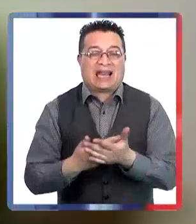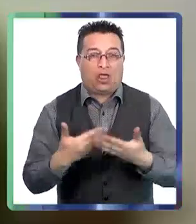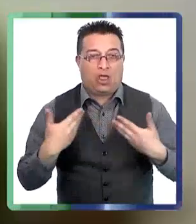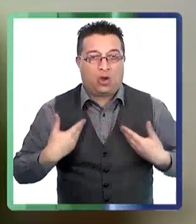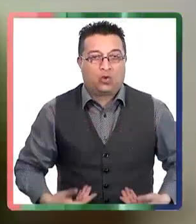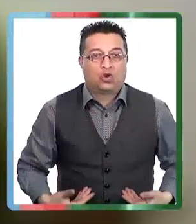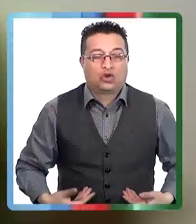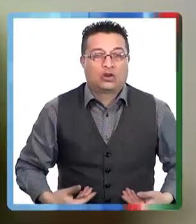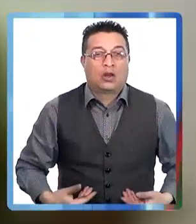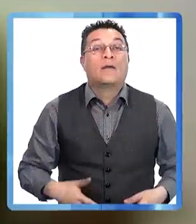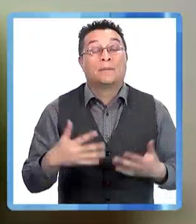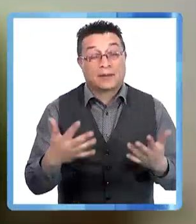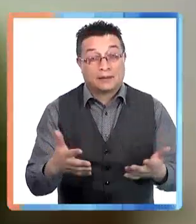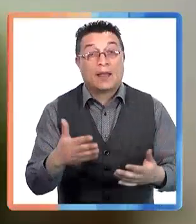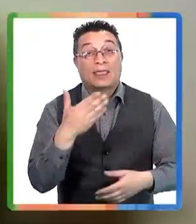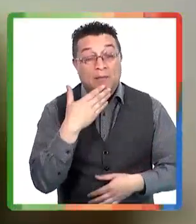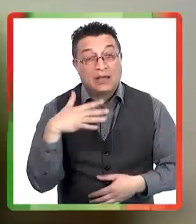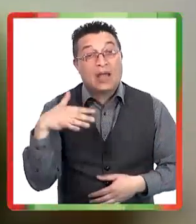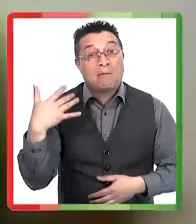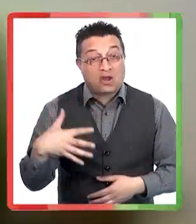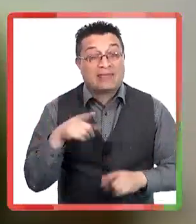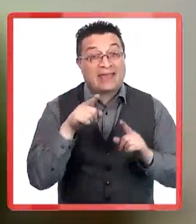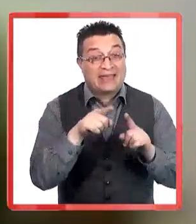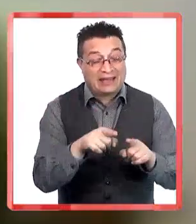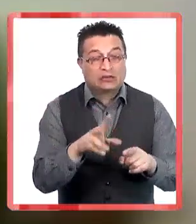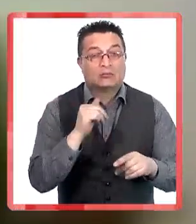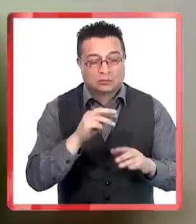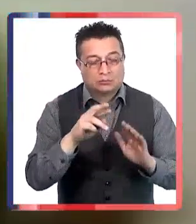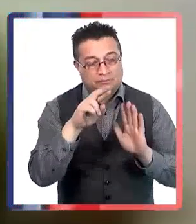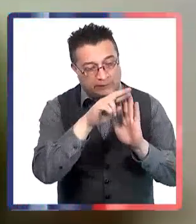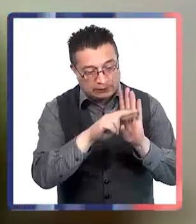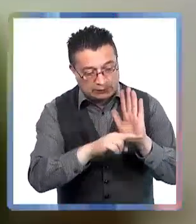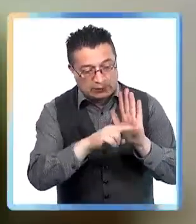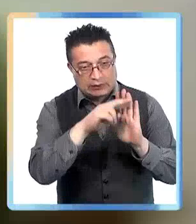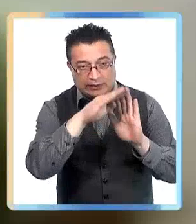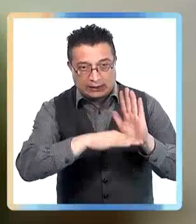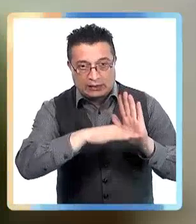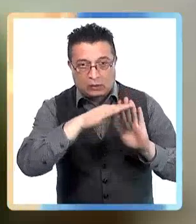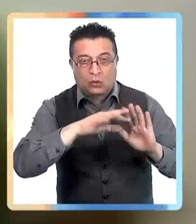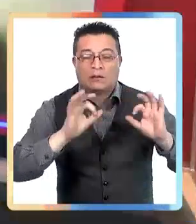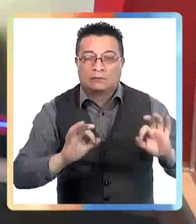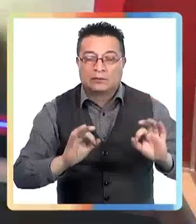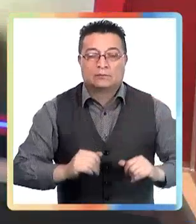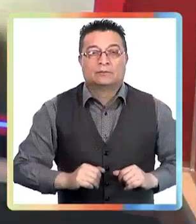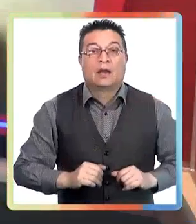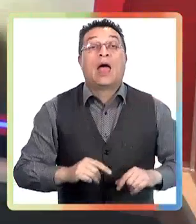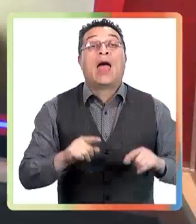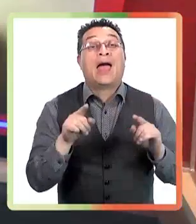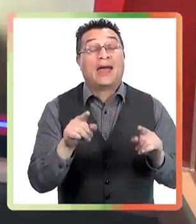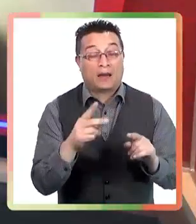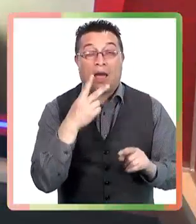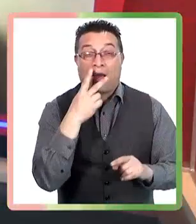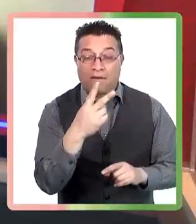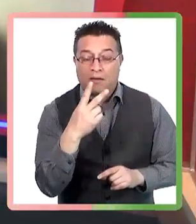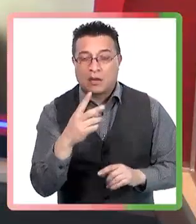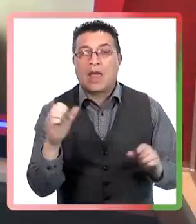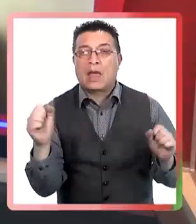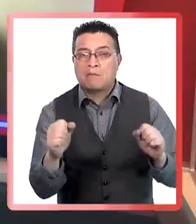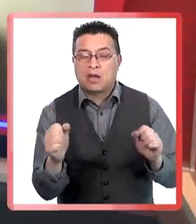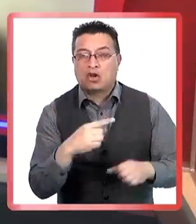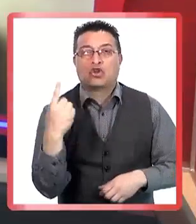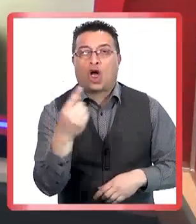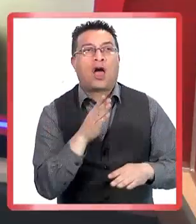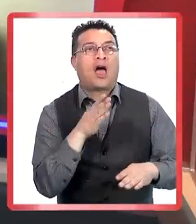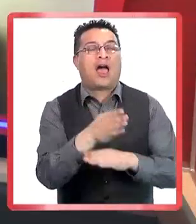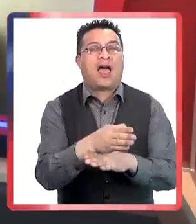salud. Así que también es importante eso, la realización de los niveles de vitamina D. Claro, porque vemos el típico de invierno que